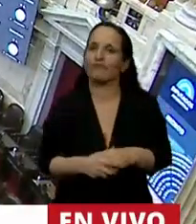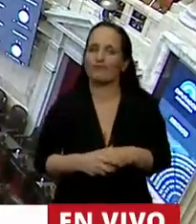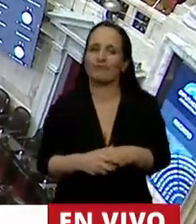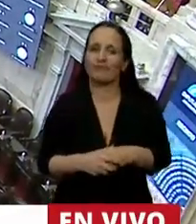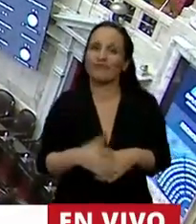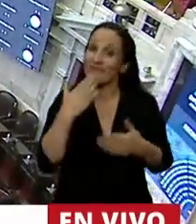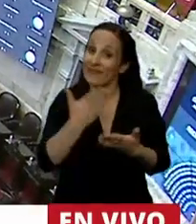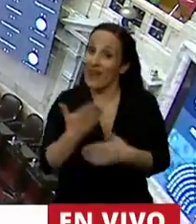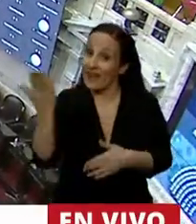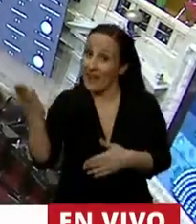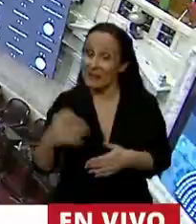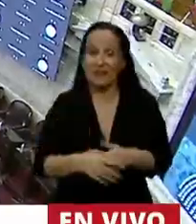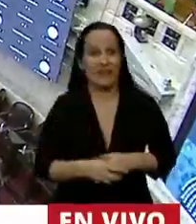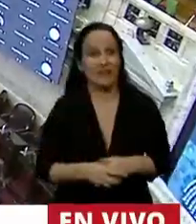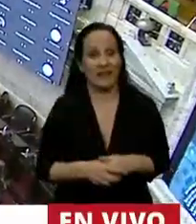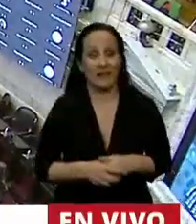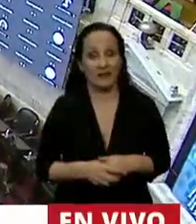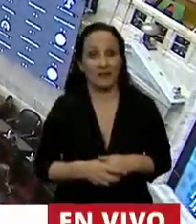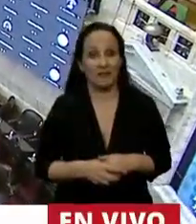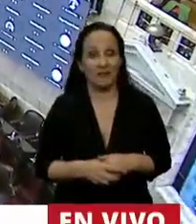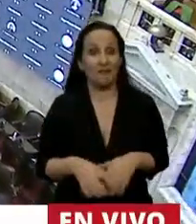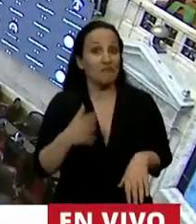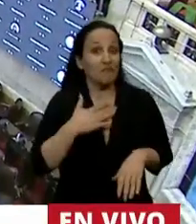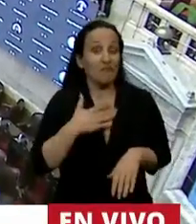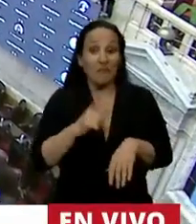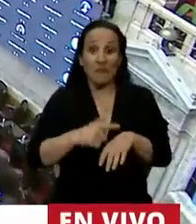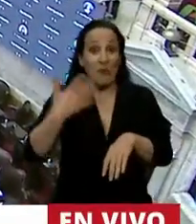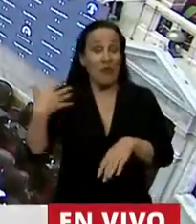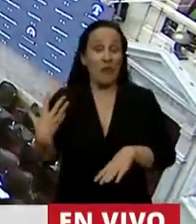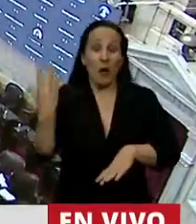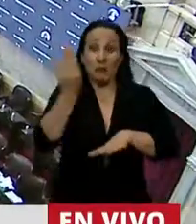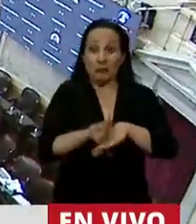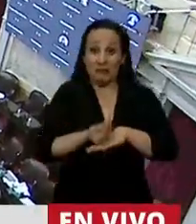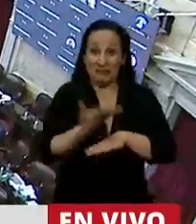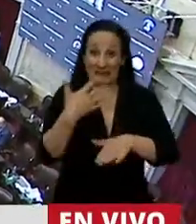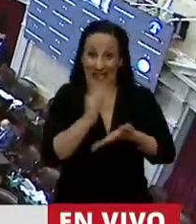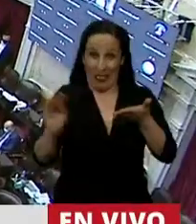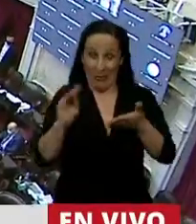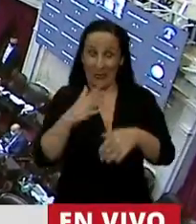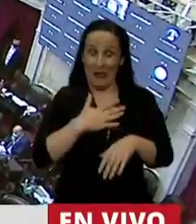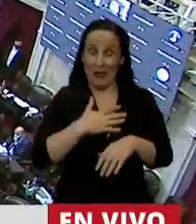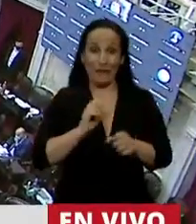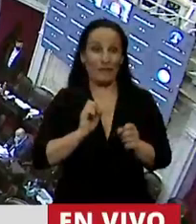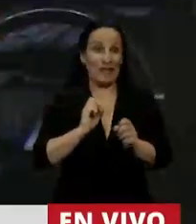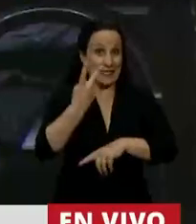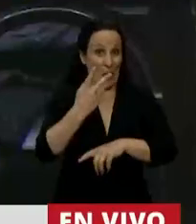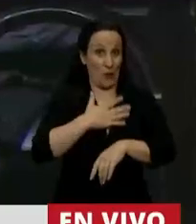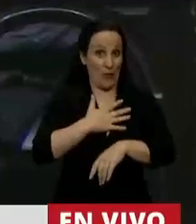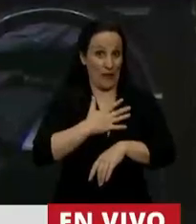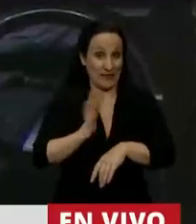Gracias, Presidente. Desde que me tocó asumir como diputado de la Nación, es la segunda vez ya